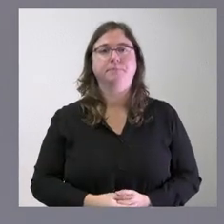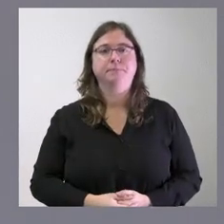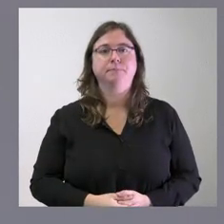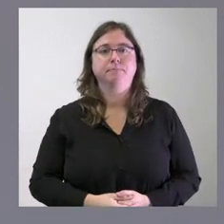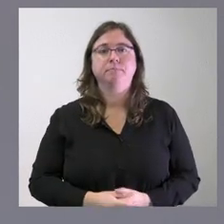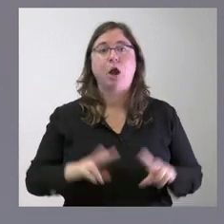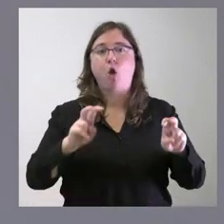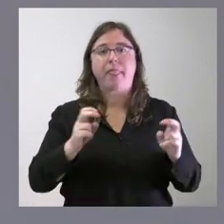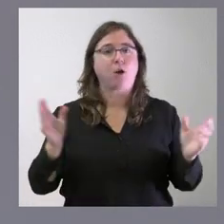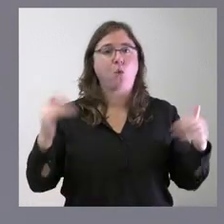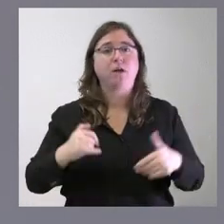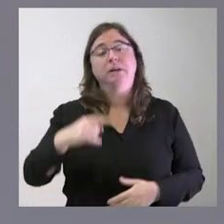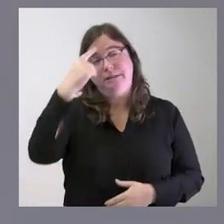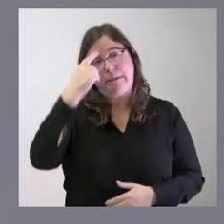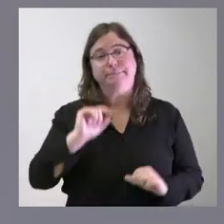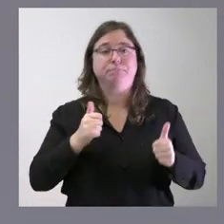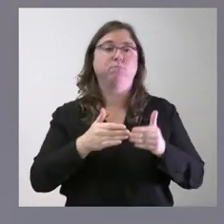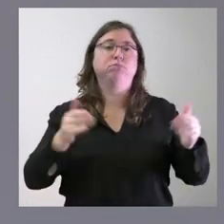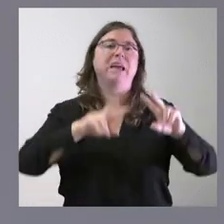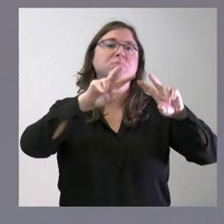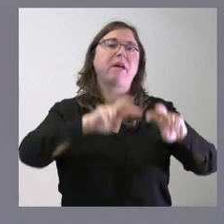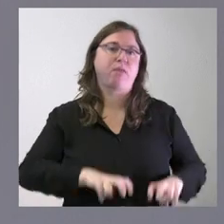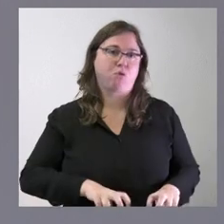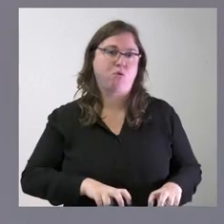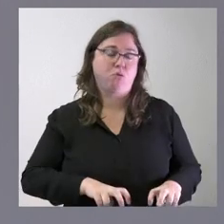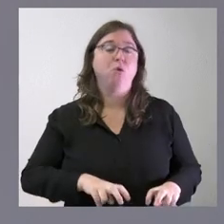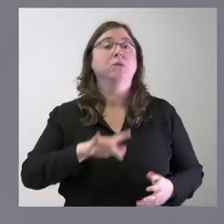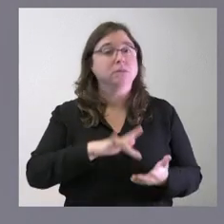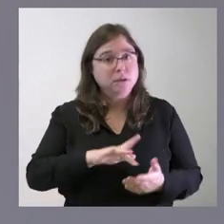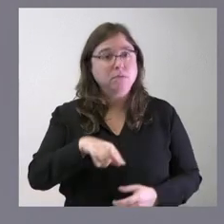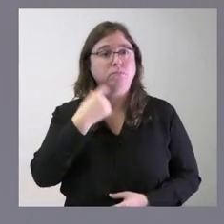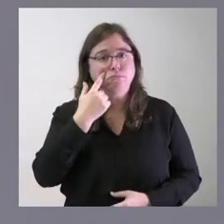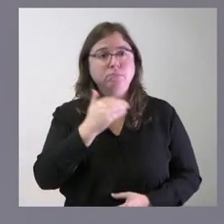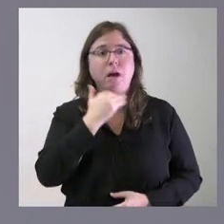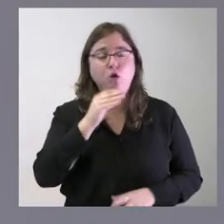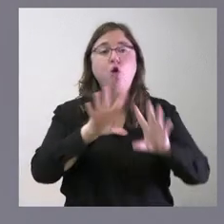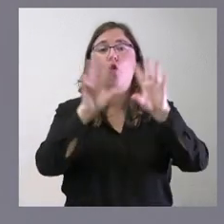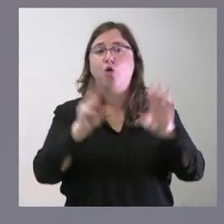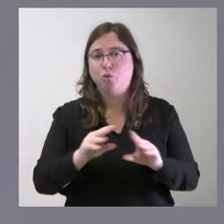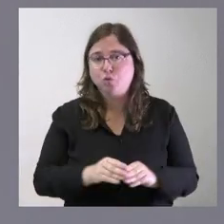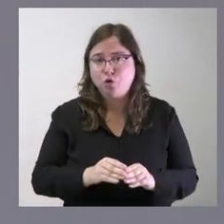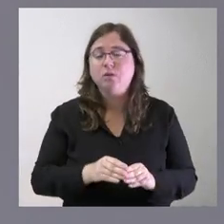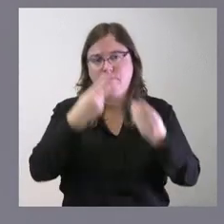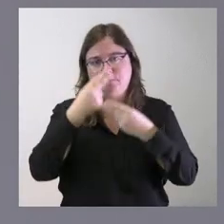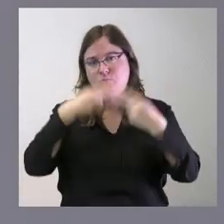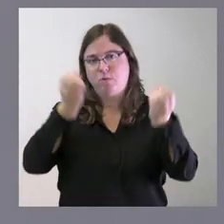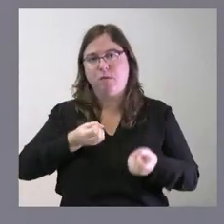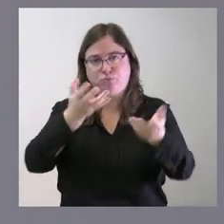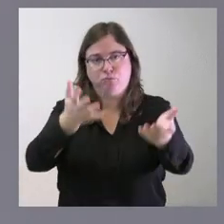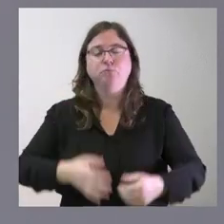no hay ninguna novedad saben que se ha abierto una investigación en el momento en que tengamos las conclusiones de la investigación las haremos públicas